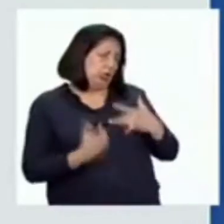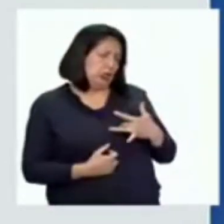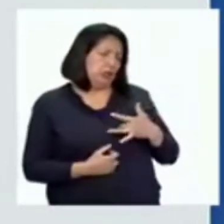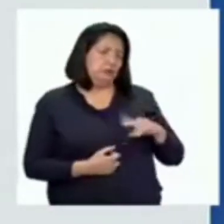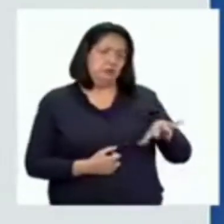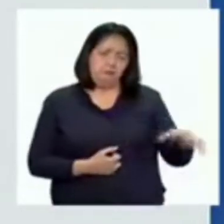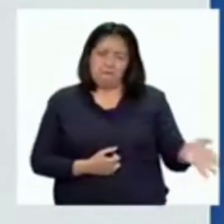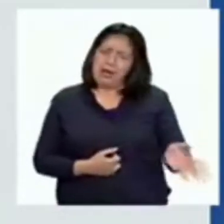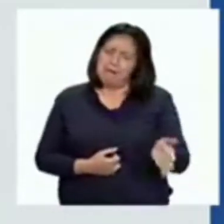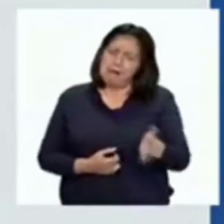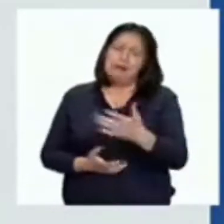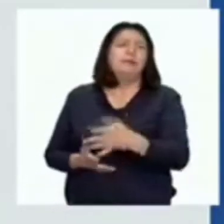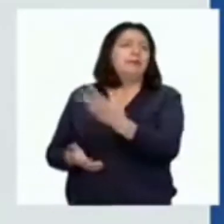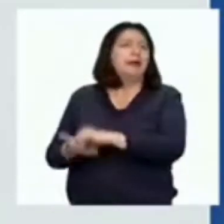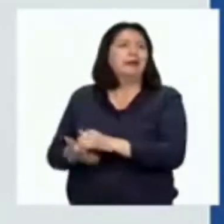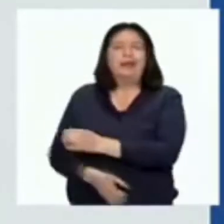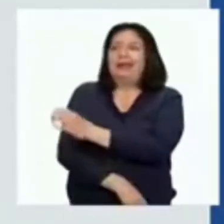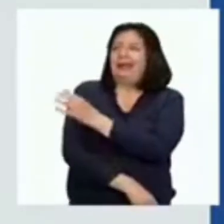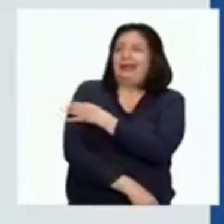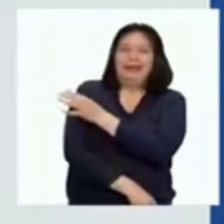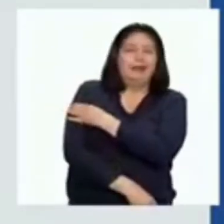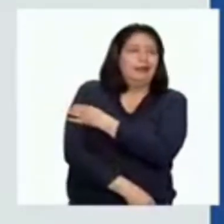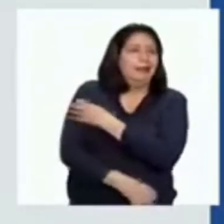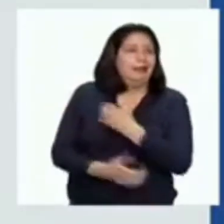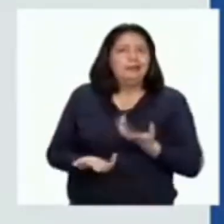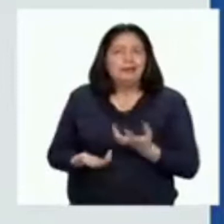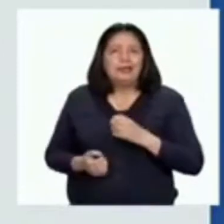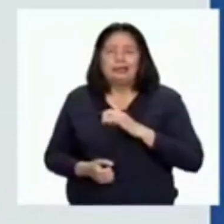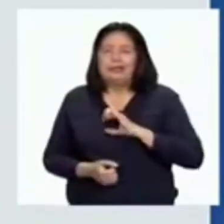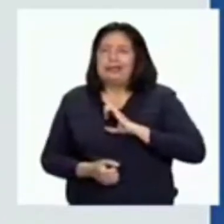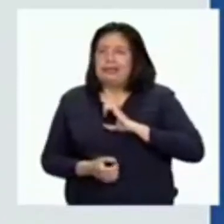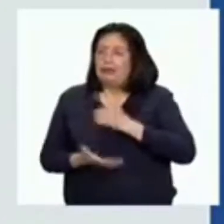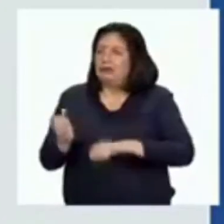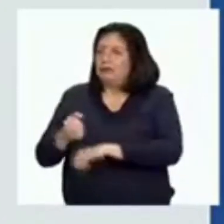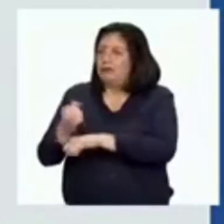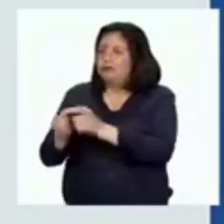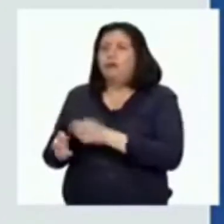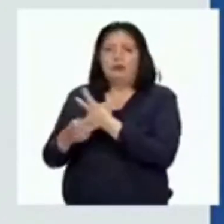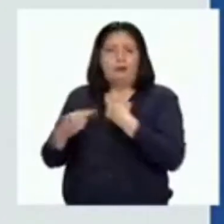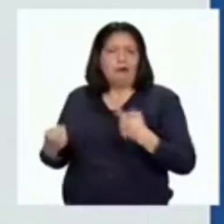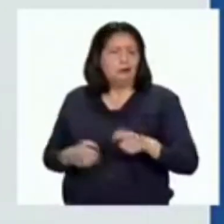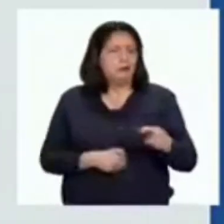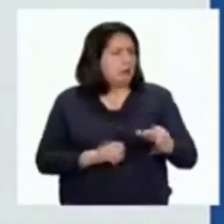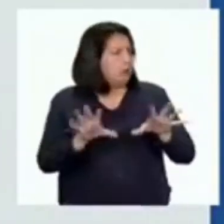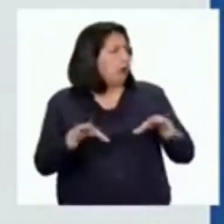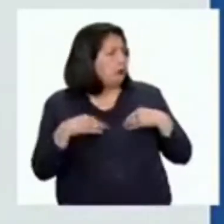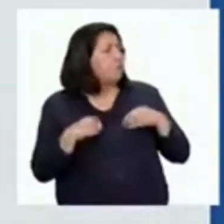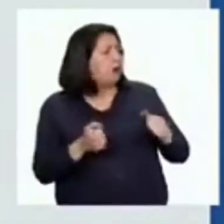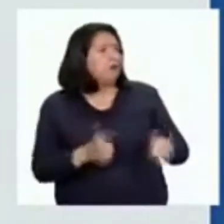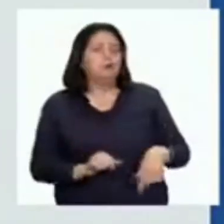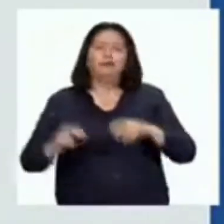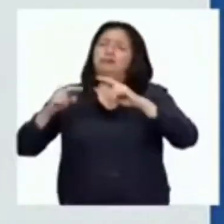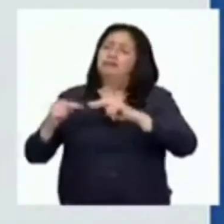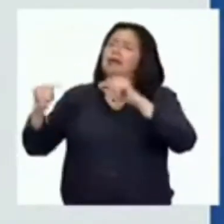lo llevó a conversar con el entrenador de fútbol del equipo de Huancabelica. Pedro aceptó. El entrenador y él conversaron